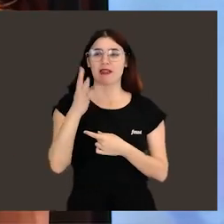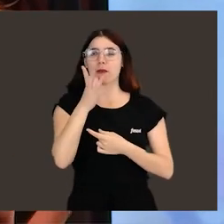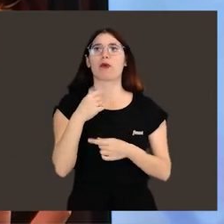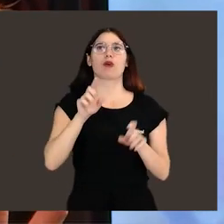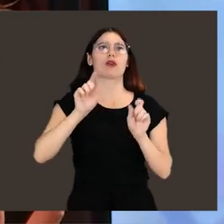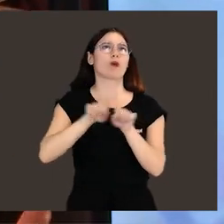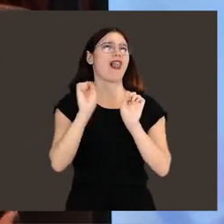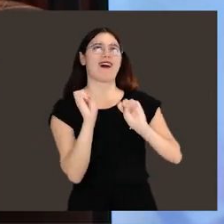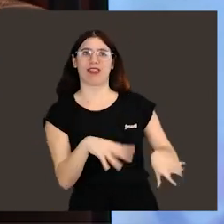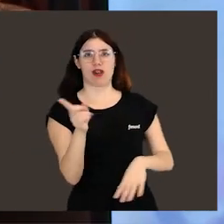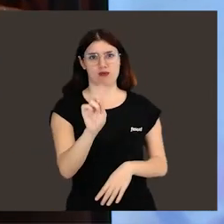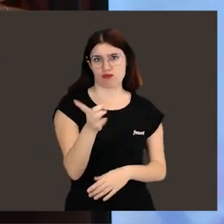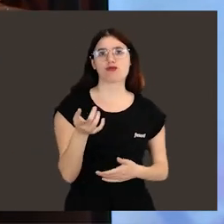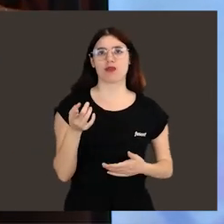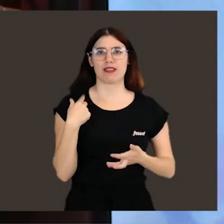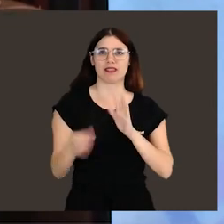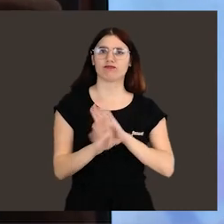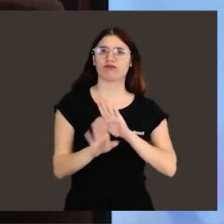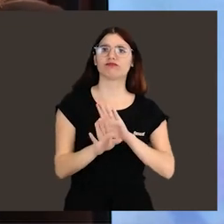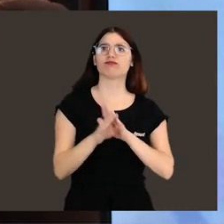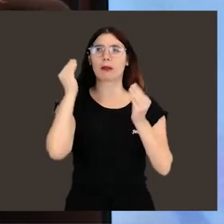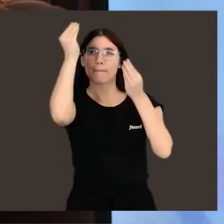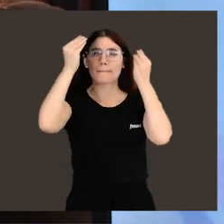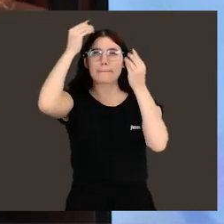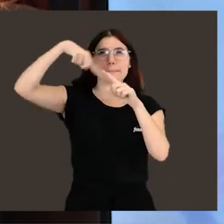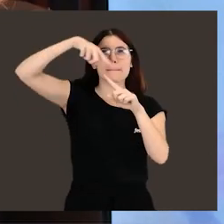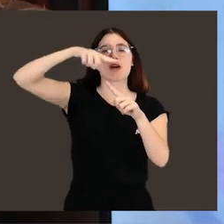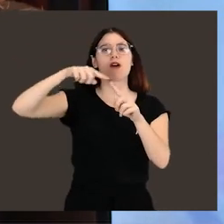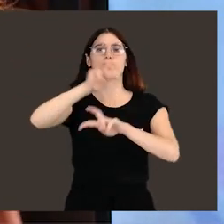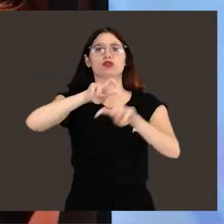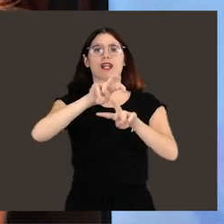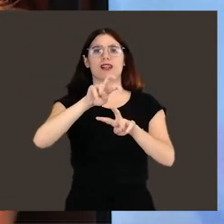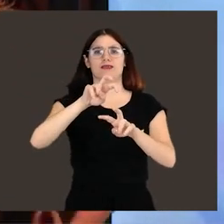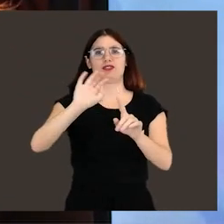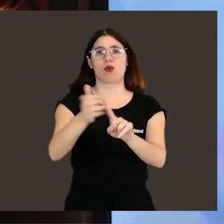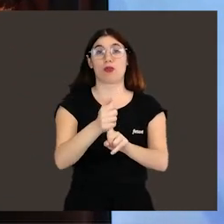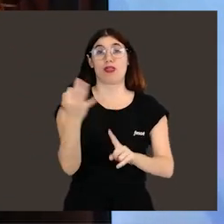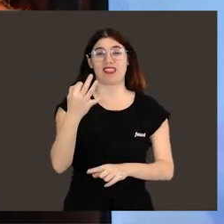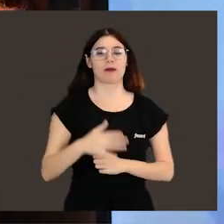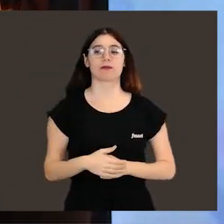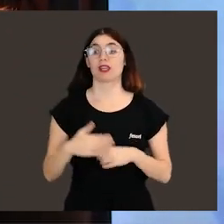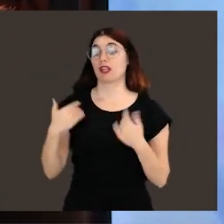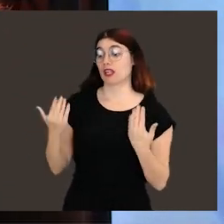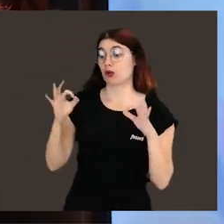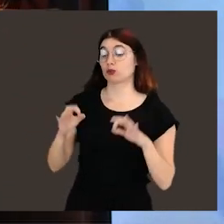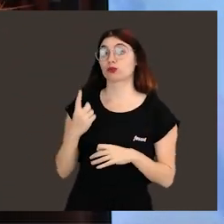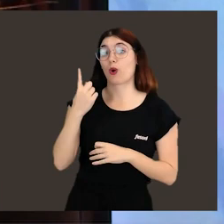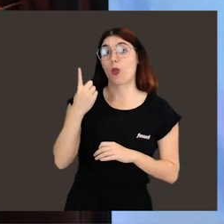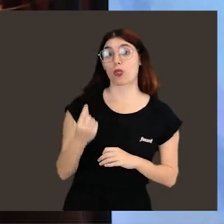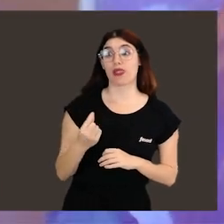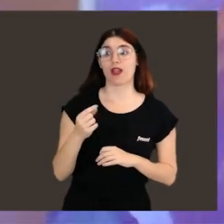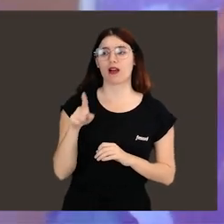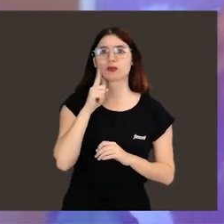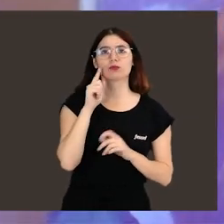de una manera diferente, no rendirse a la primera e insistir y darle vueltas y buscar soluciones. muy bonito. Y llega